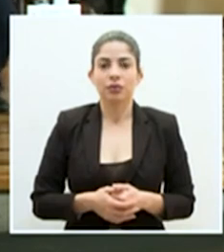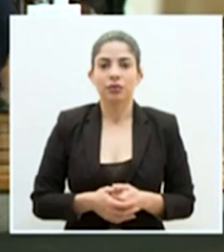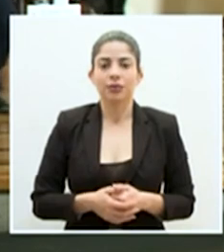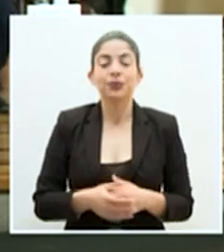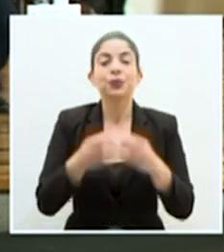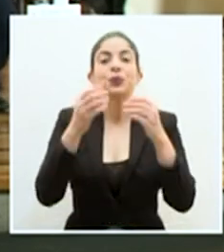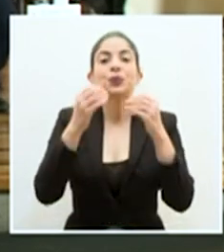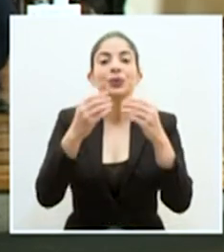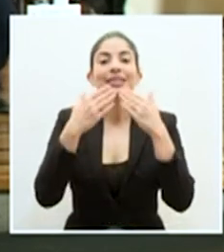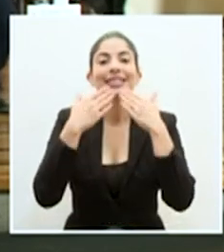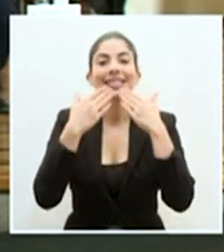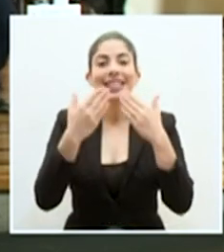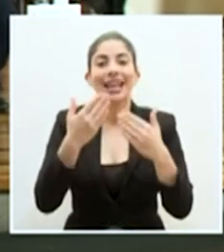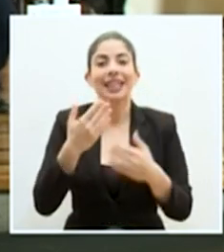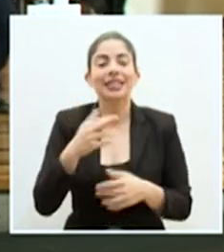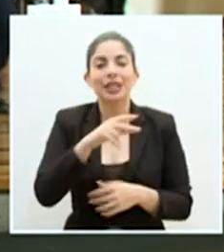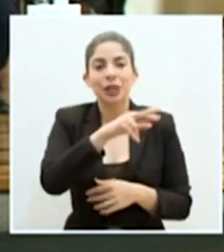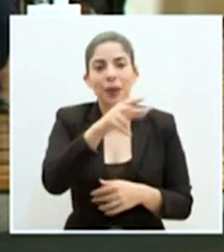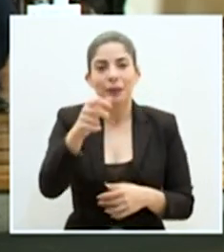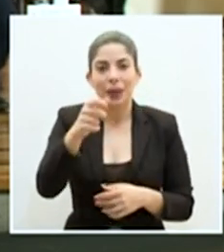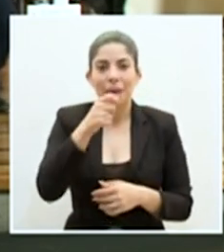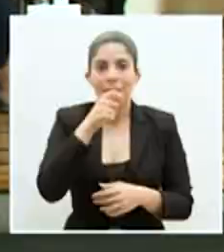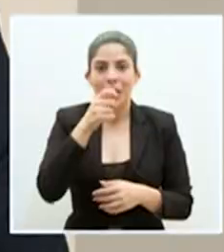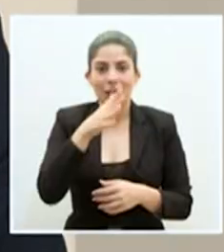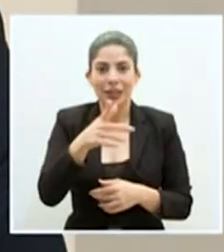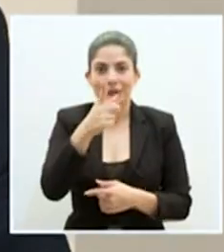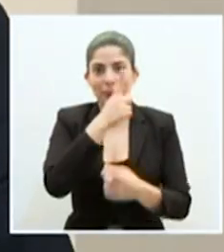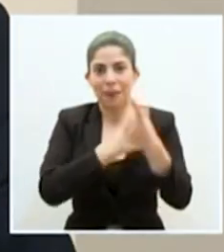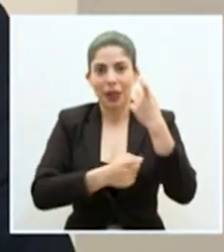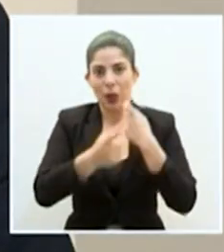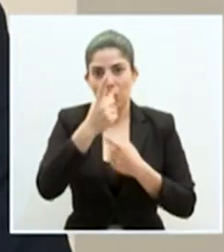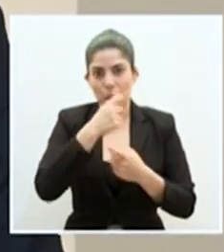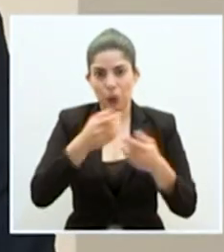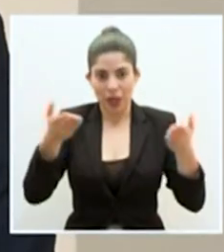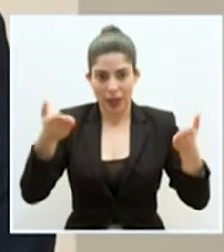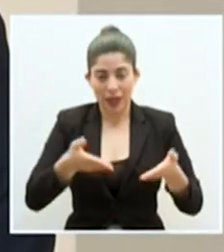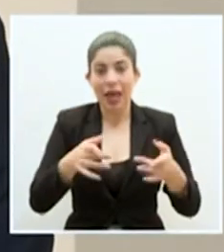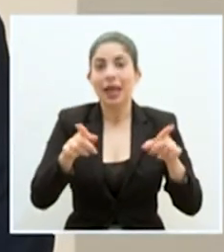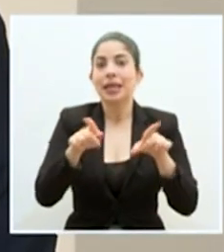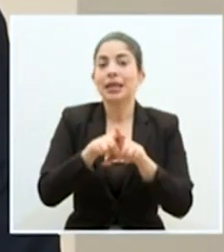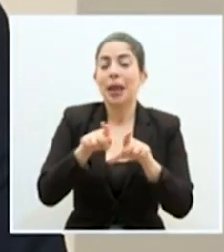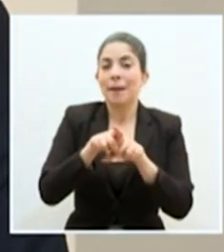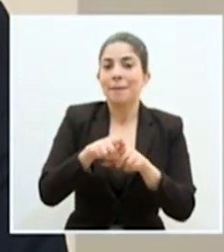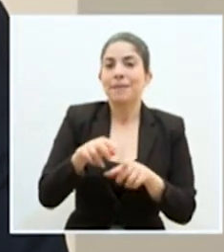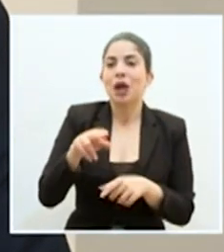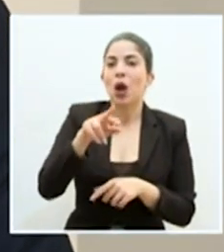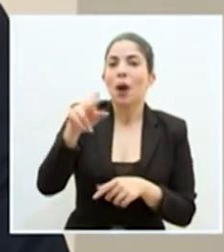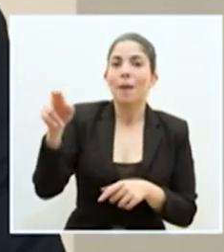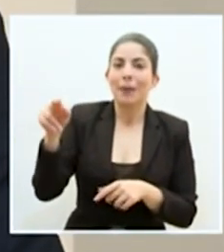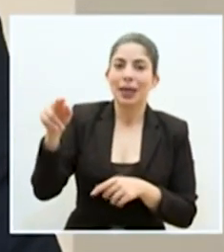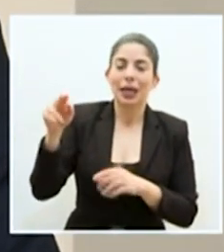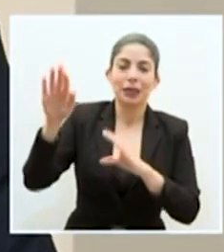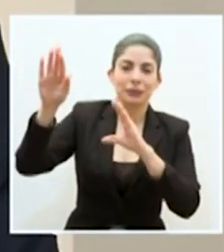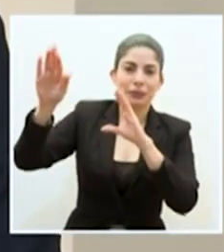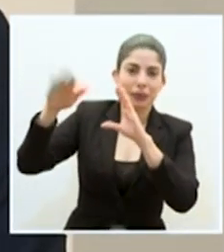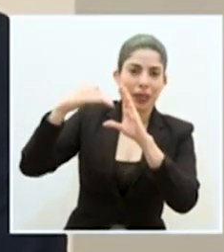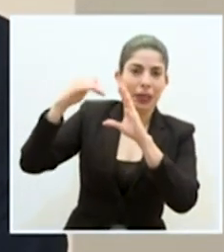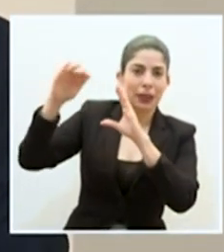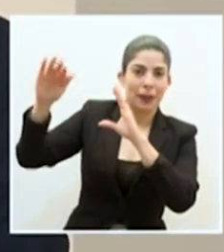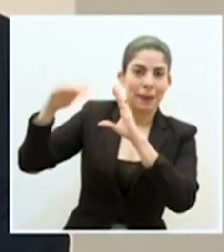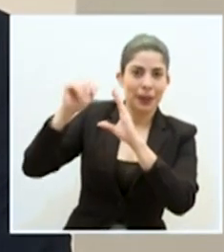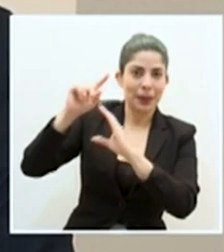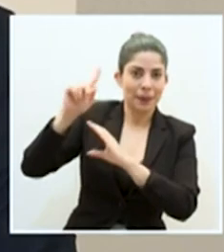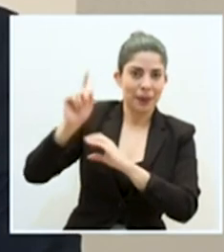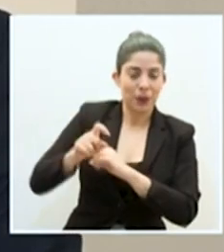Muchas gracias a los colegas que realizaron sus consultas de manera presencial, también a los colegas que realizaron sus consultas de